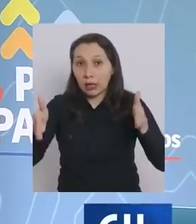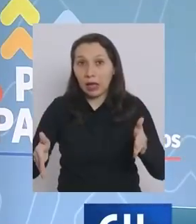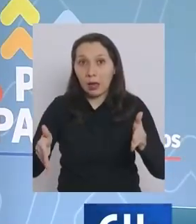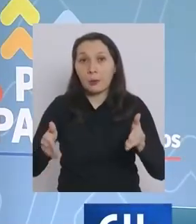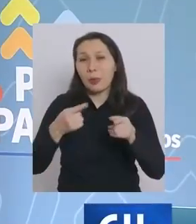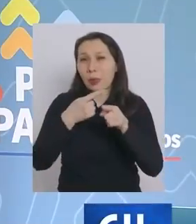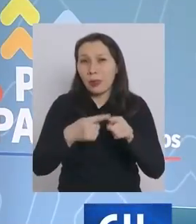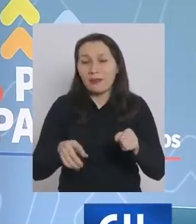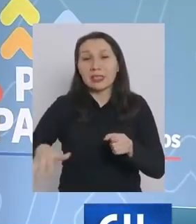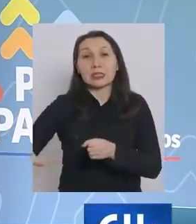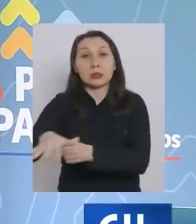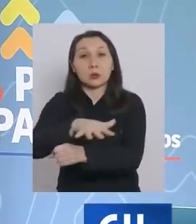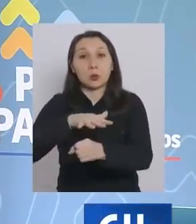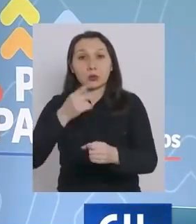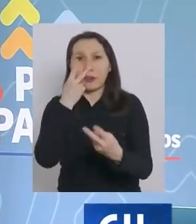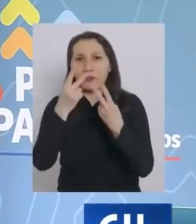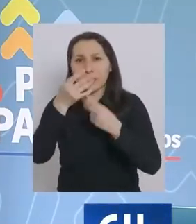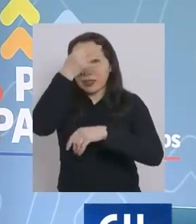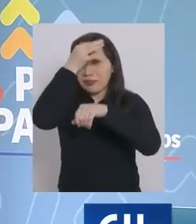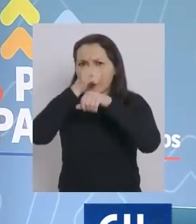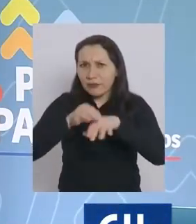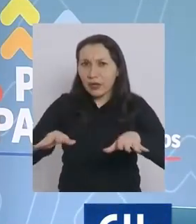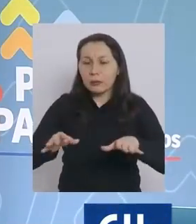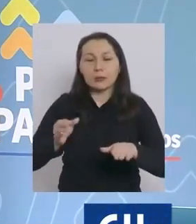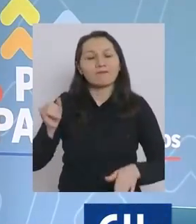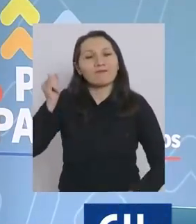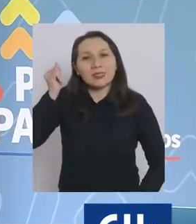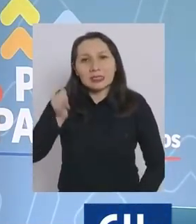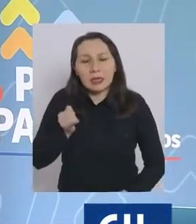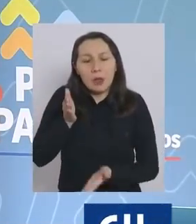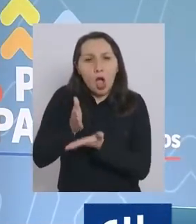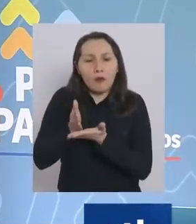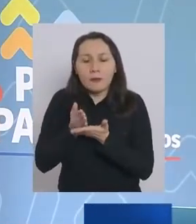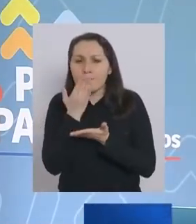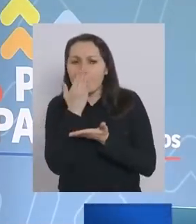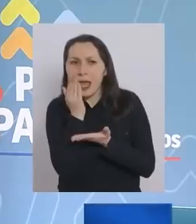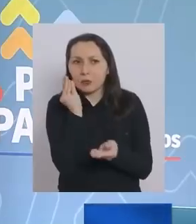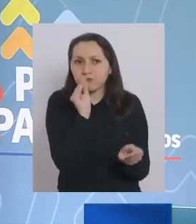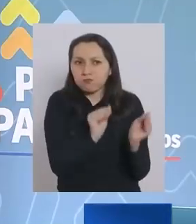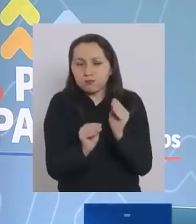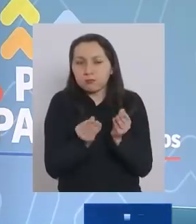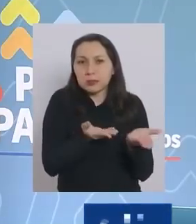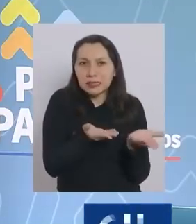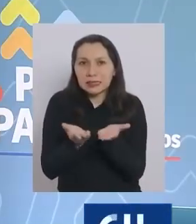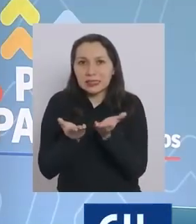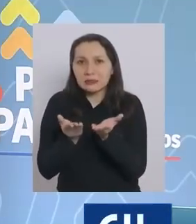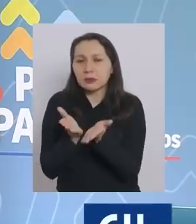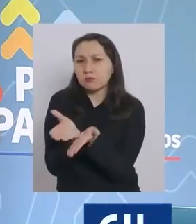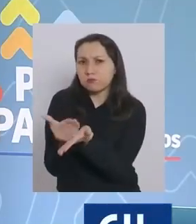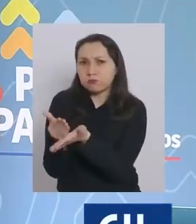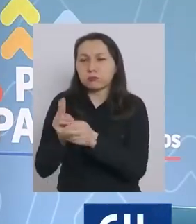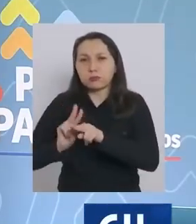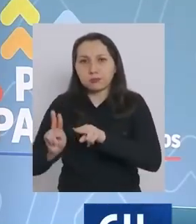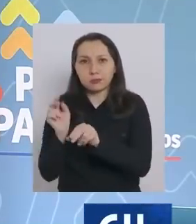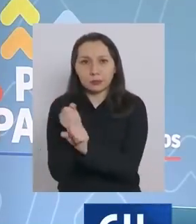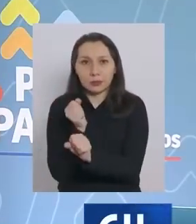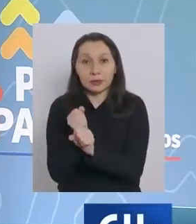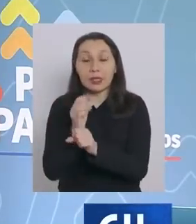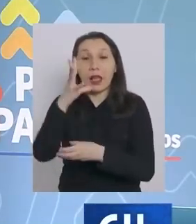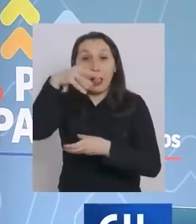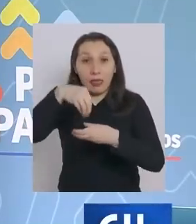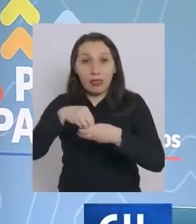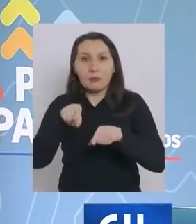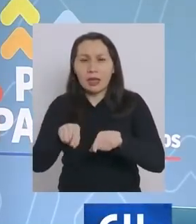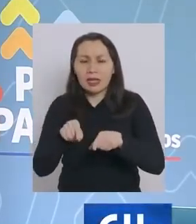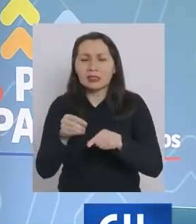distintos escenarios de la pandemia nos obligan a estar constantemente mejorando sus servicios y operación. Parte de